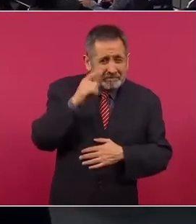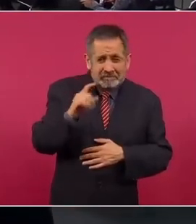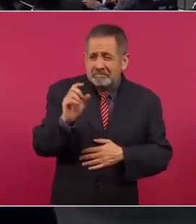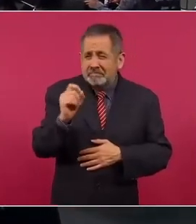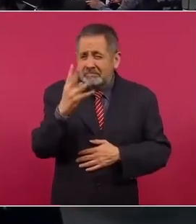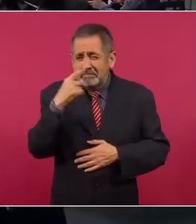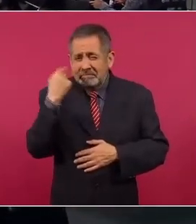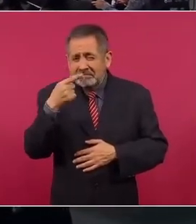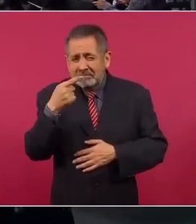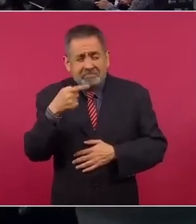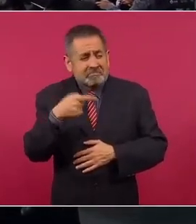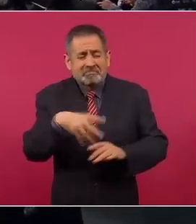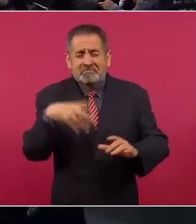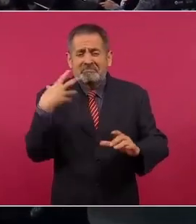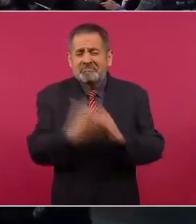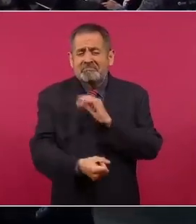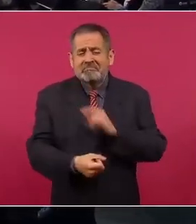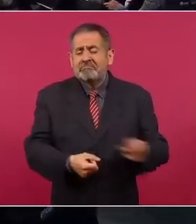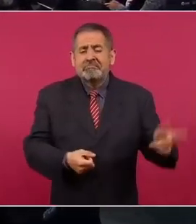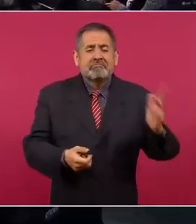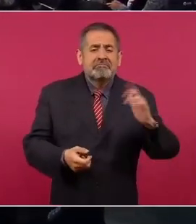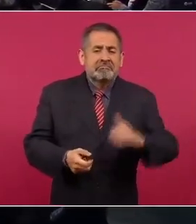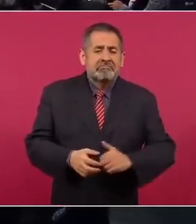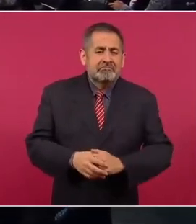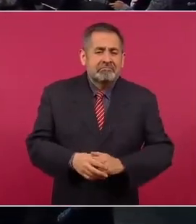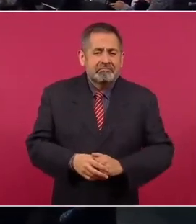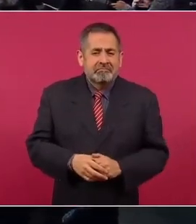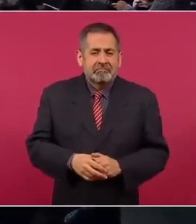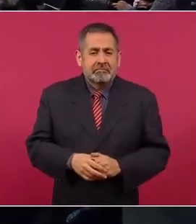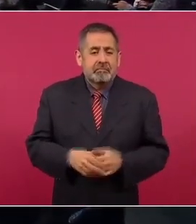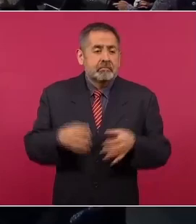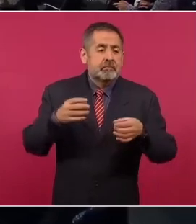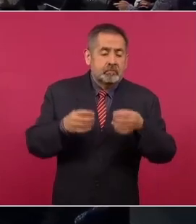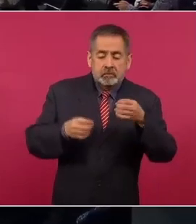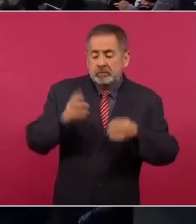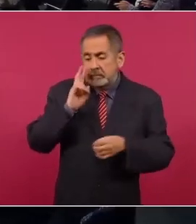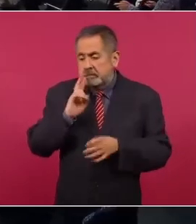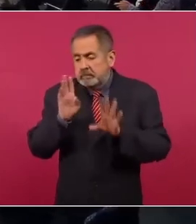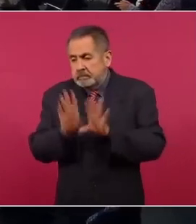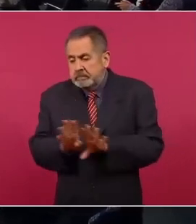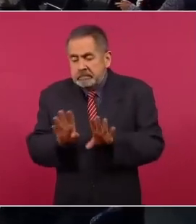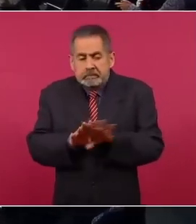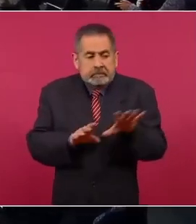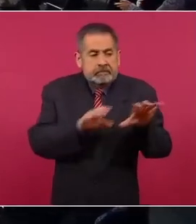juez, buscando cómo justificar.